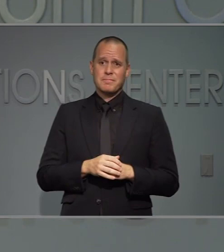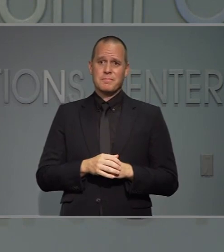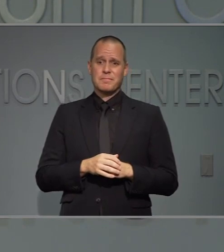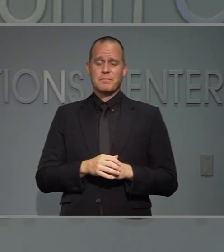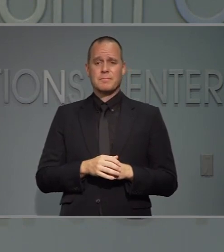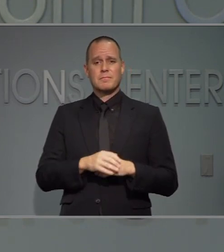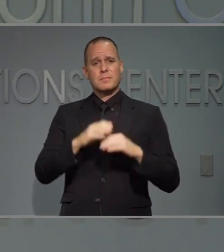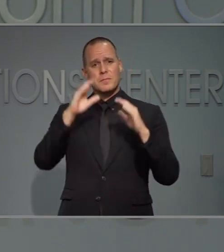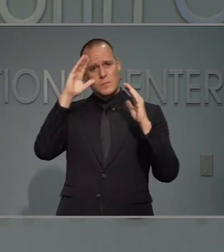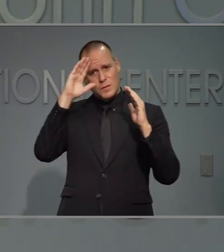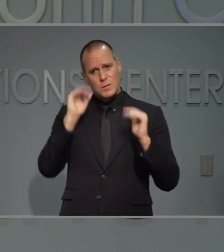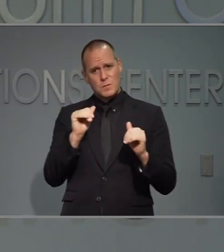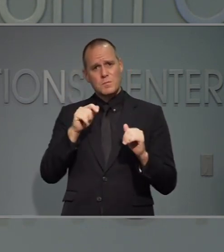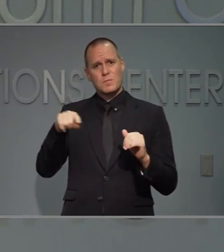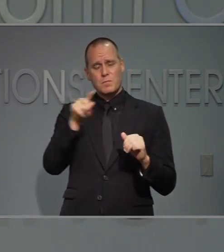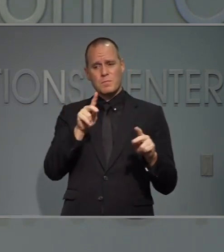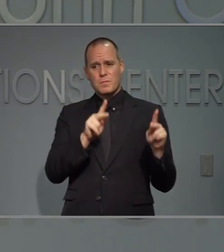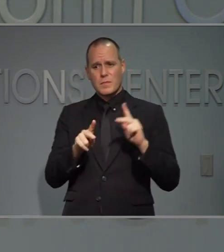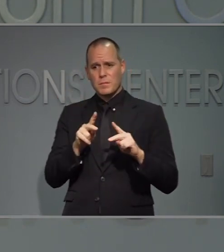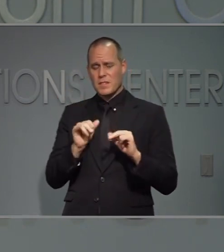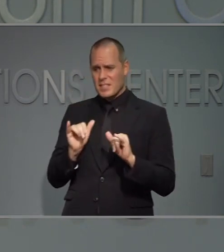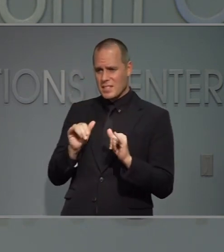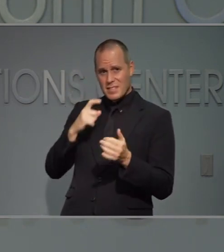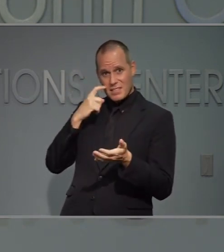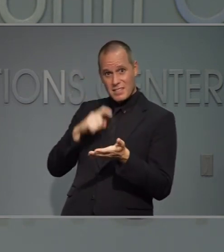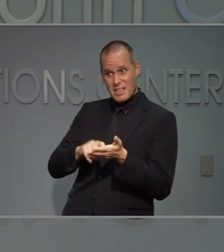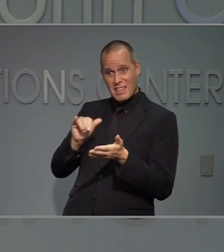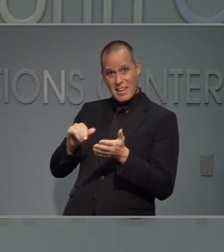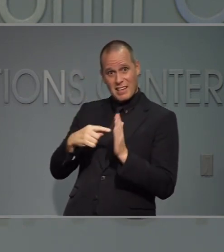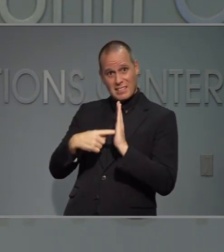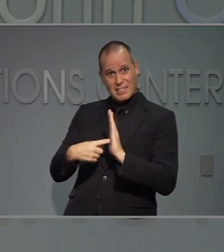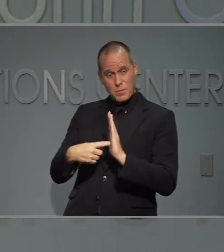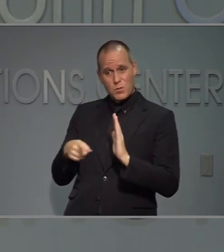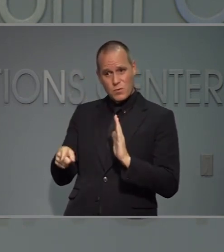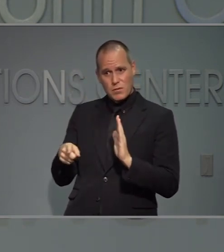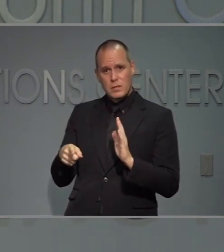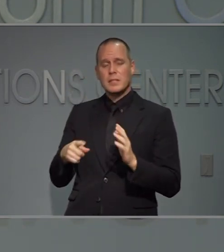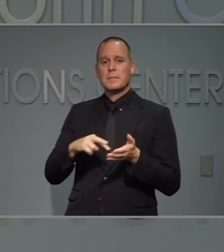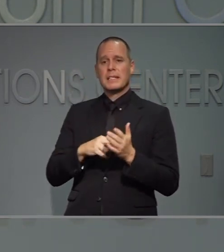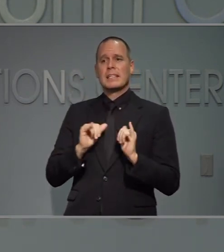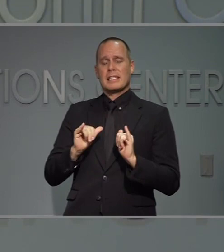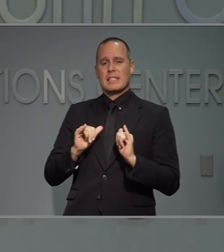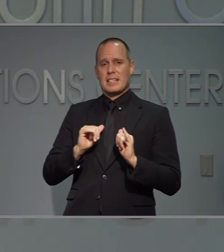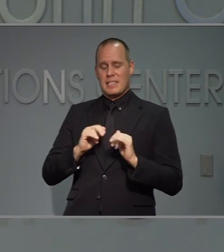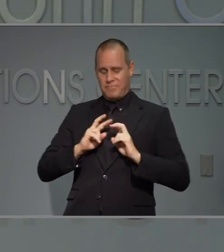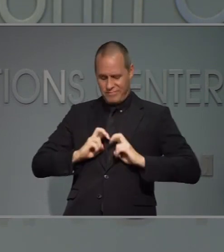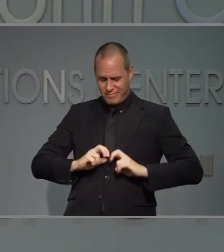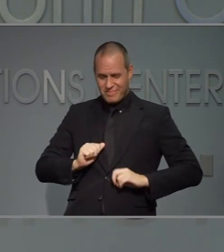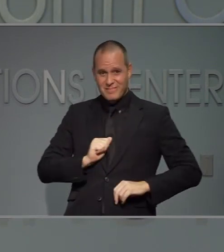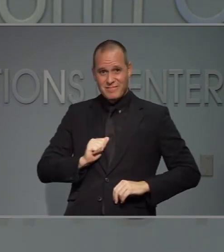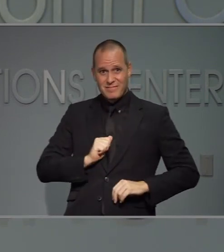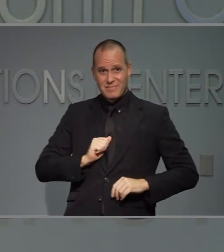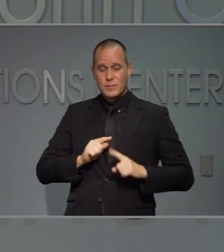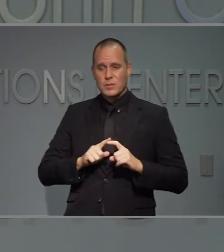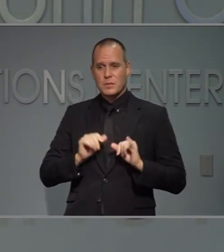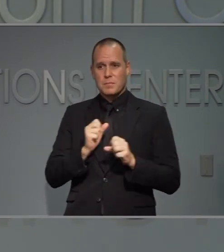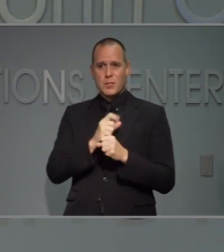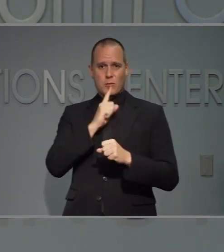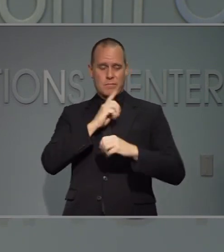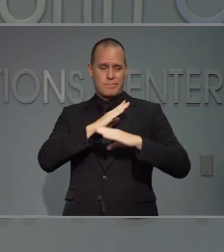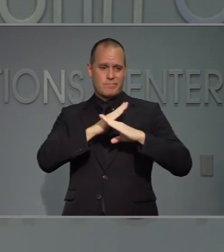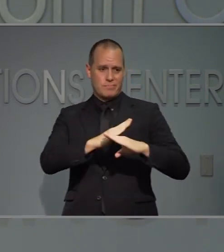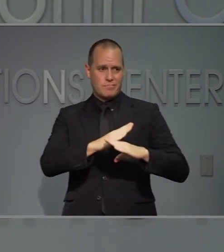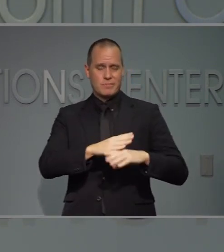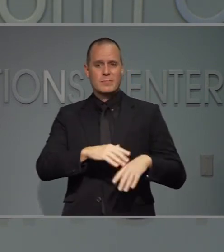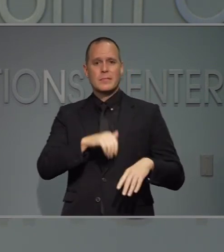y espero que le dé a las personas la inspiración de hacer todo para reducir la propagación para